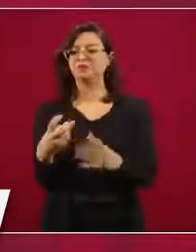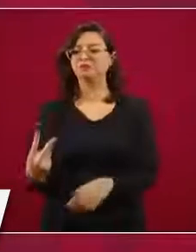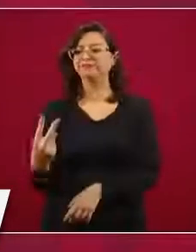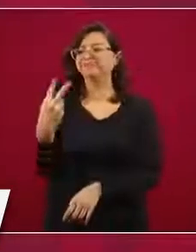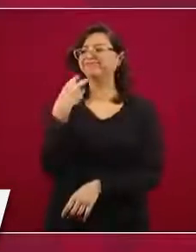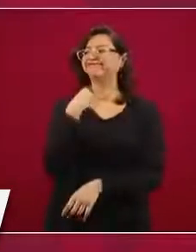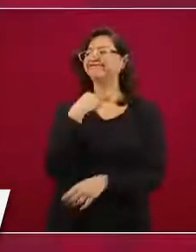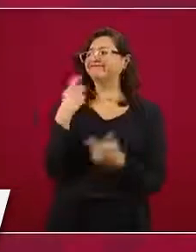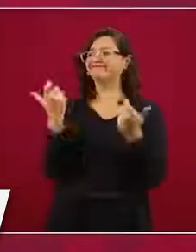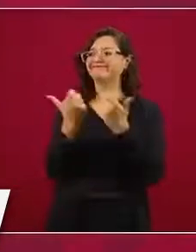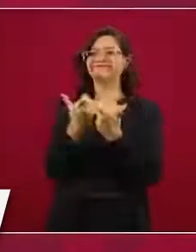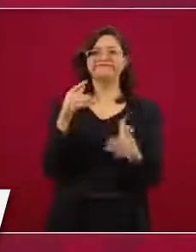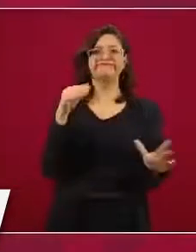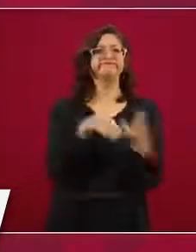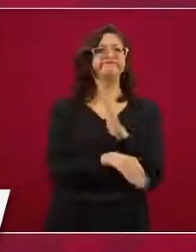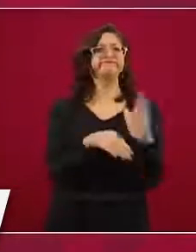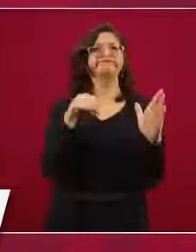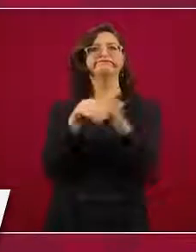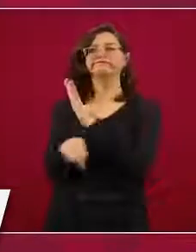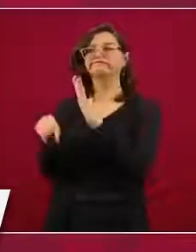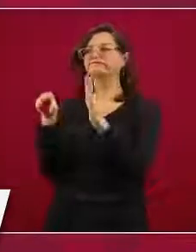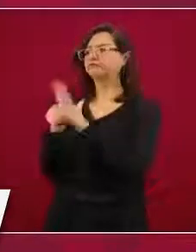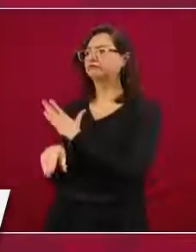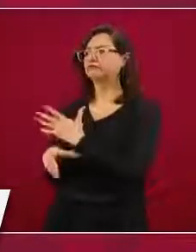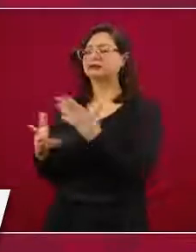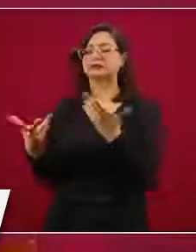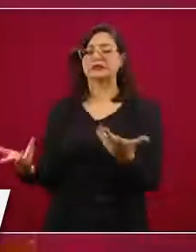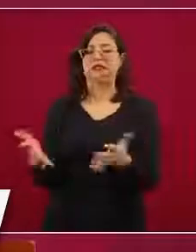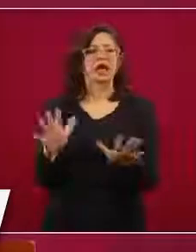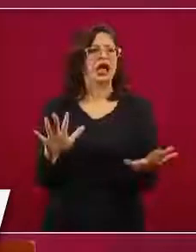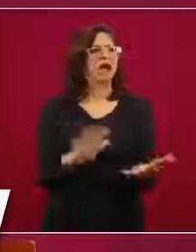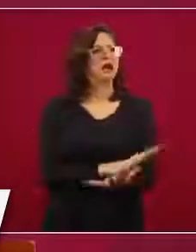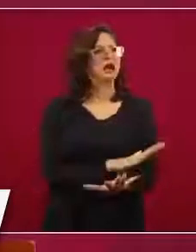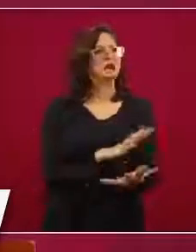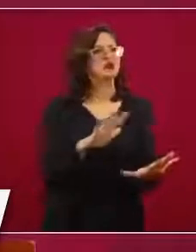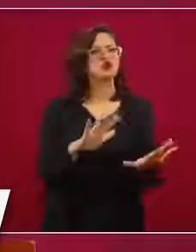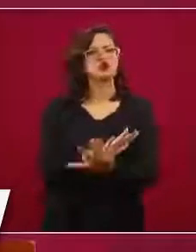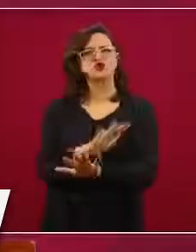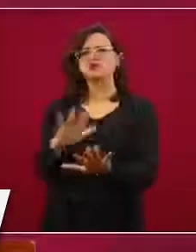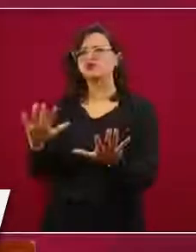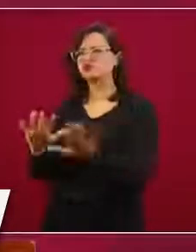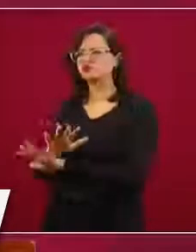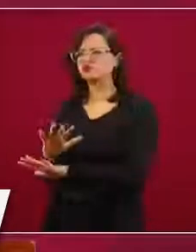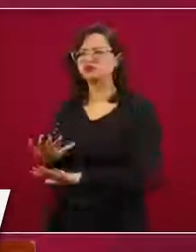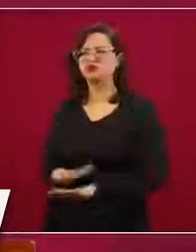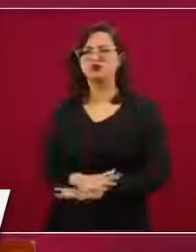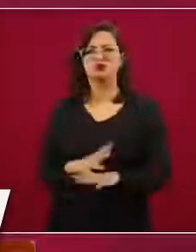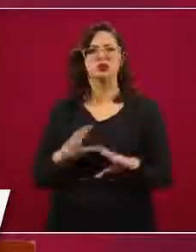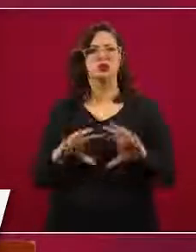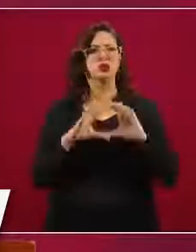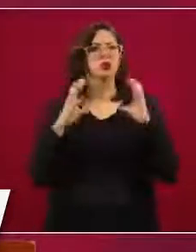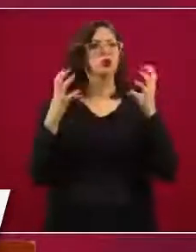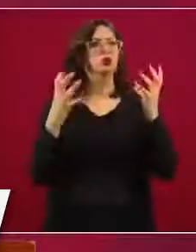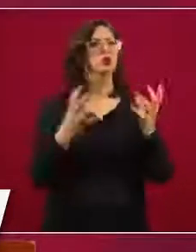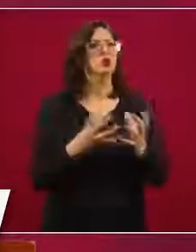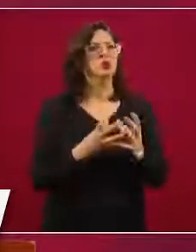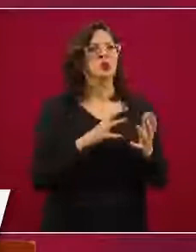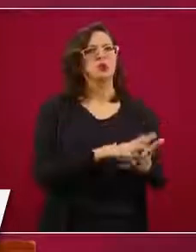económica en todo el mundo, de cambios muy significativos en la correlación de fuerzas en el mundo, México